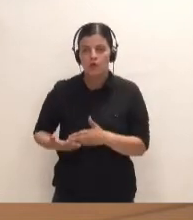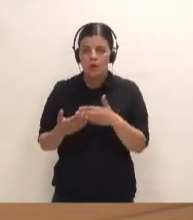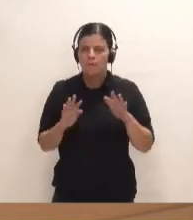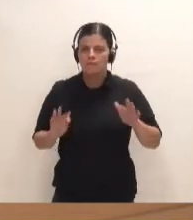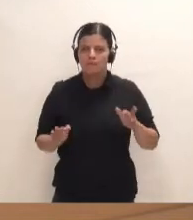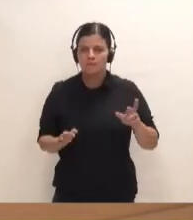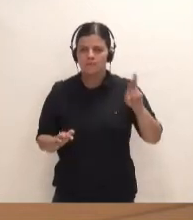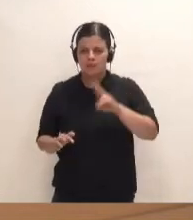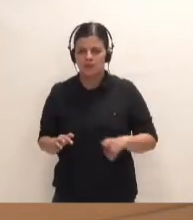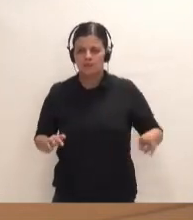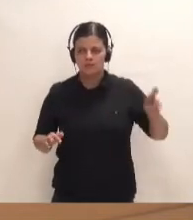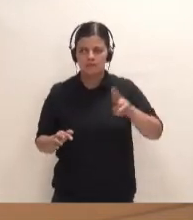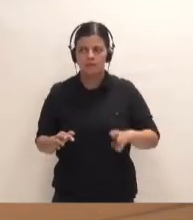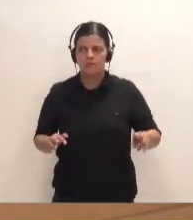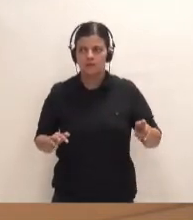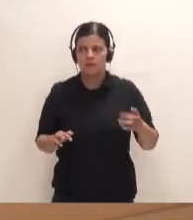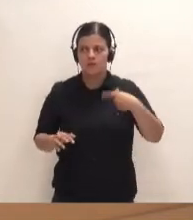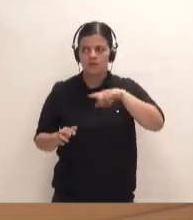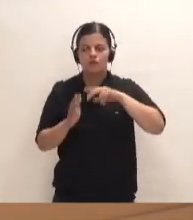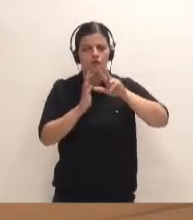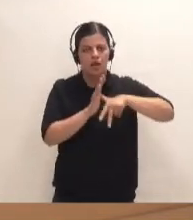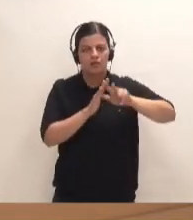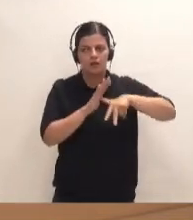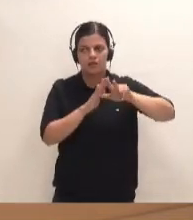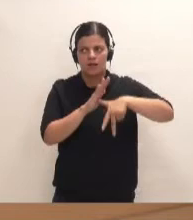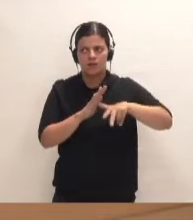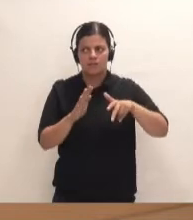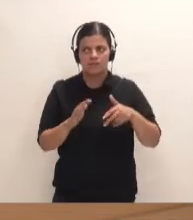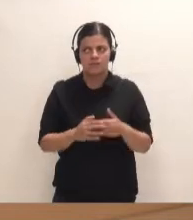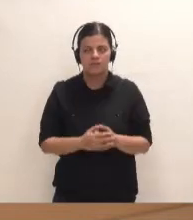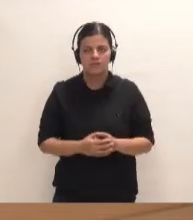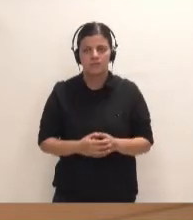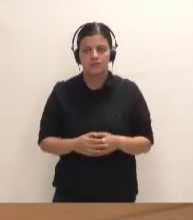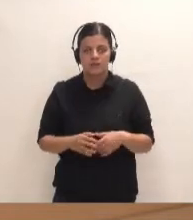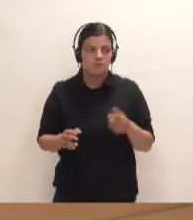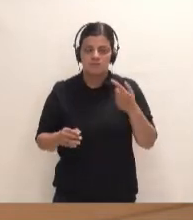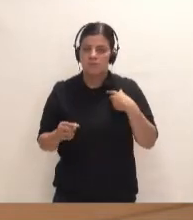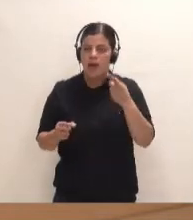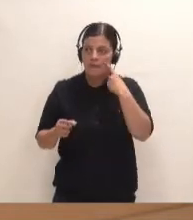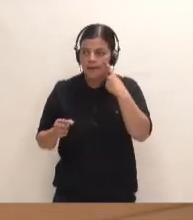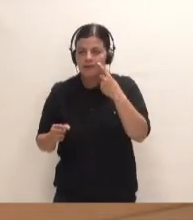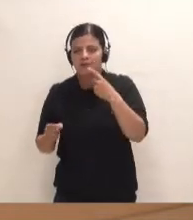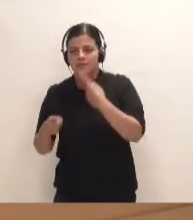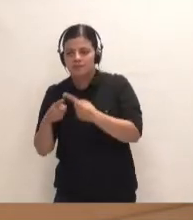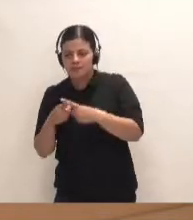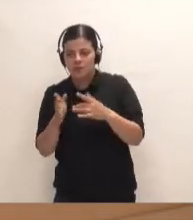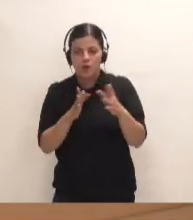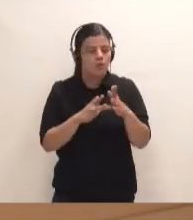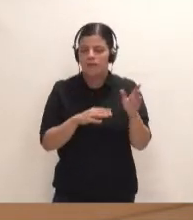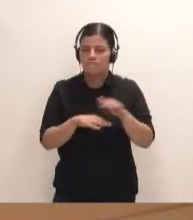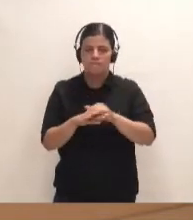vuelvo a repetir, llegamos muy, muy, muy, muy, muy tarde. Y yo no voy a entrar ya en el debate si es mejor Santa Cruz, la Laguna, perdón,